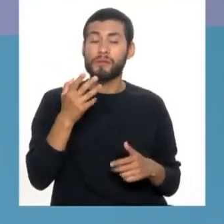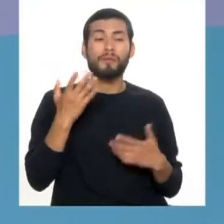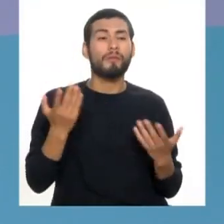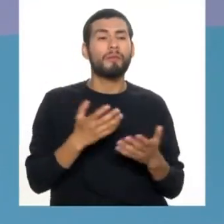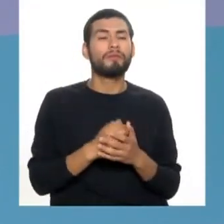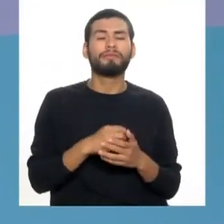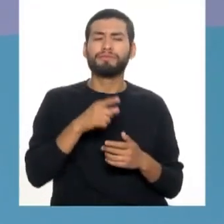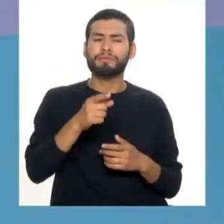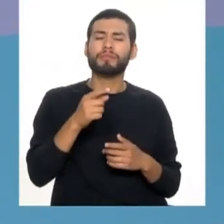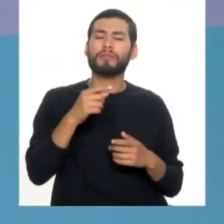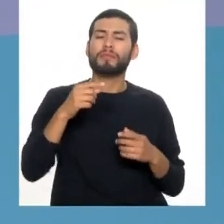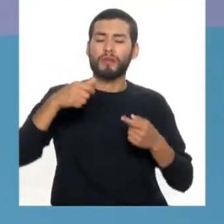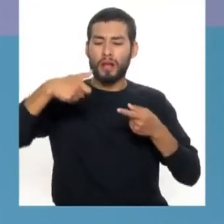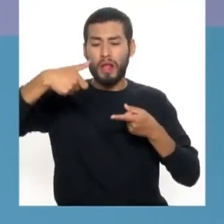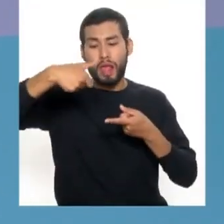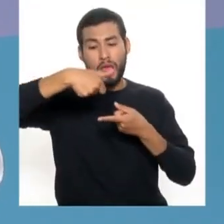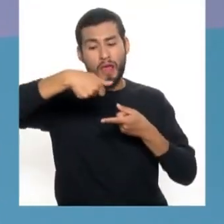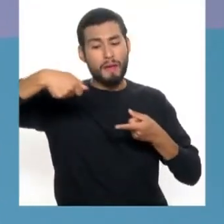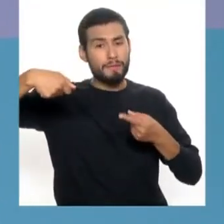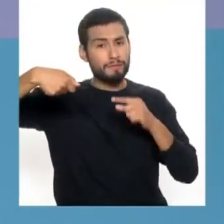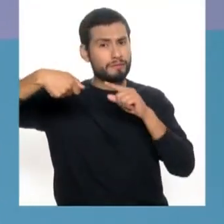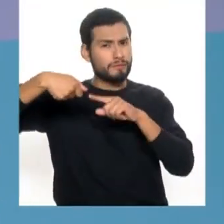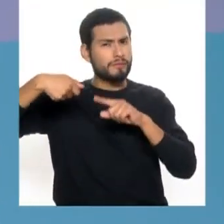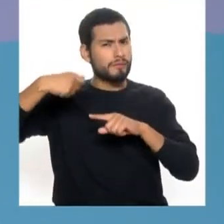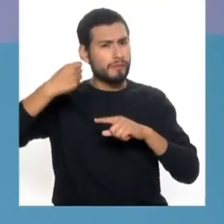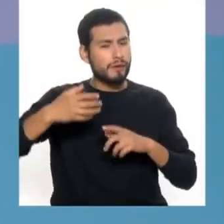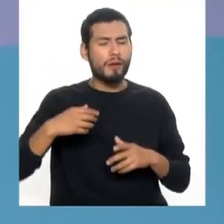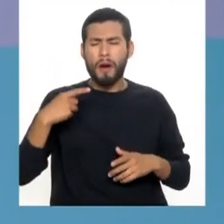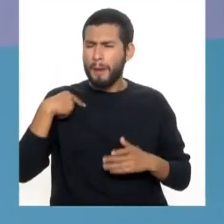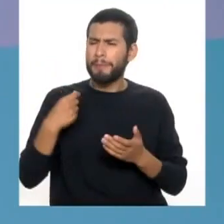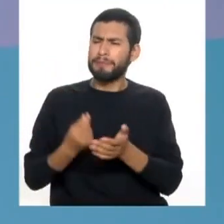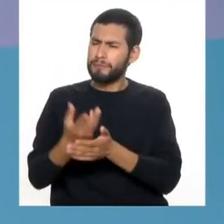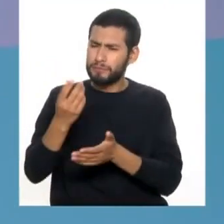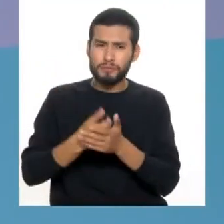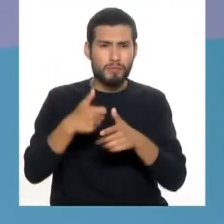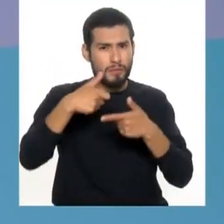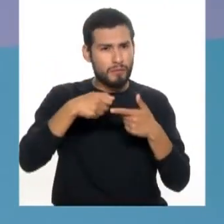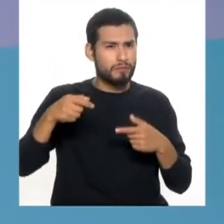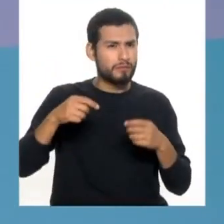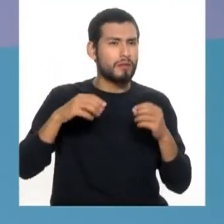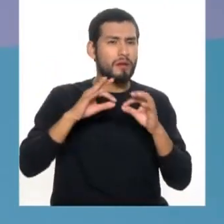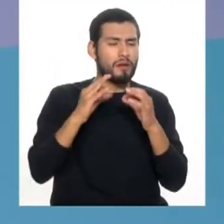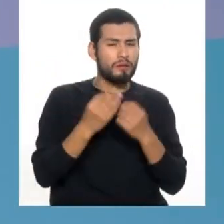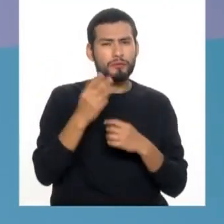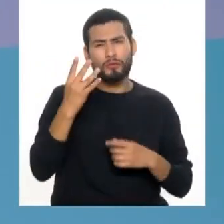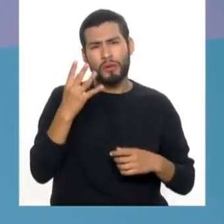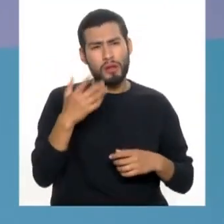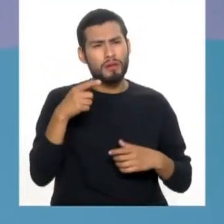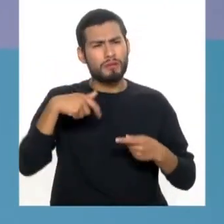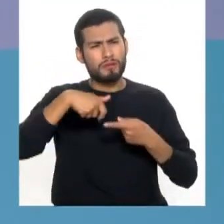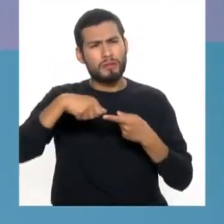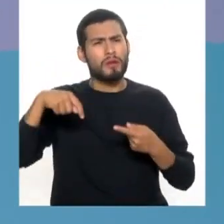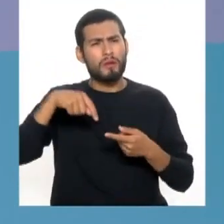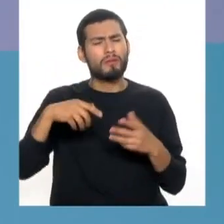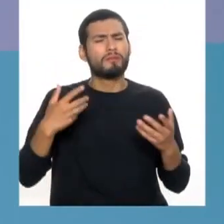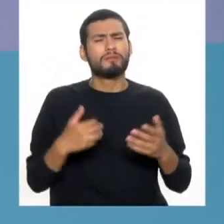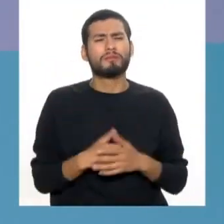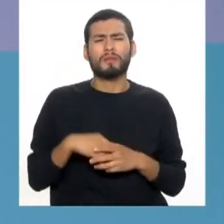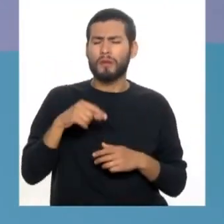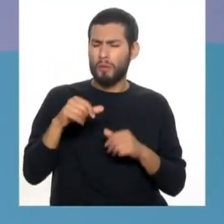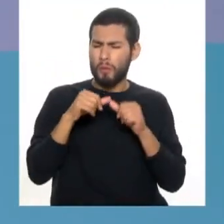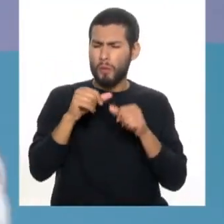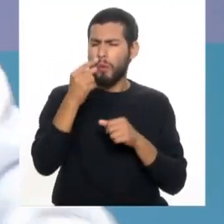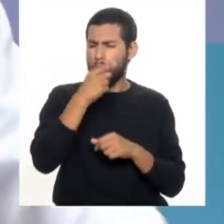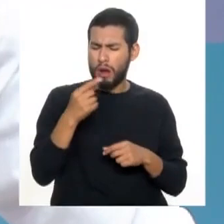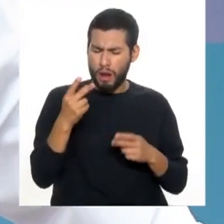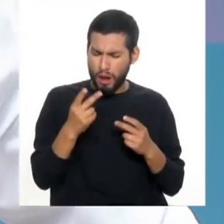la cantidad de crema dental que debemos usar. Gastamos mucho en crema dental. He visto familias de cuatro o cinco miembros que me dicen, mi crema dental se me va en una semana, doctor.